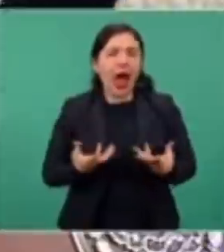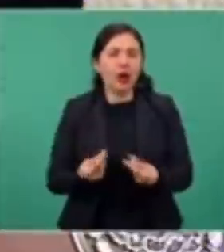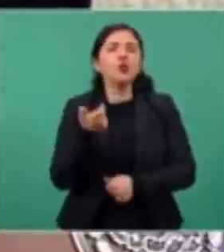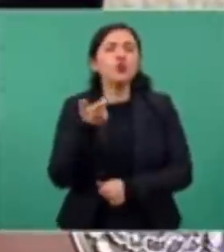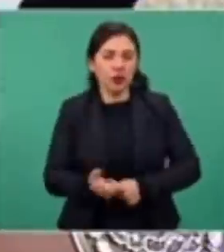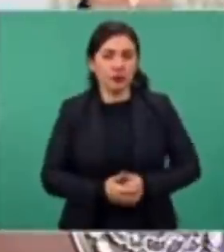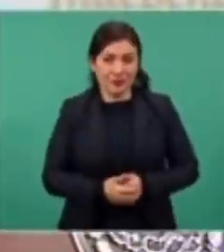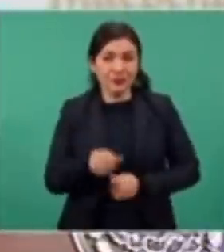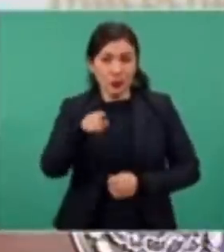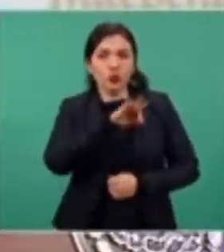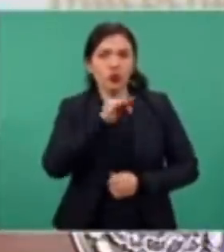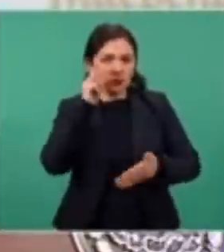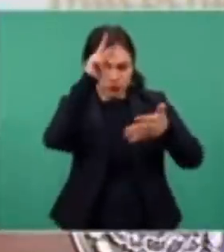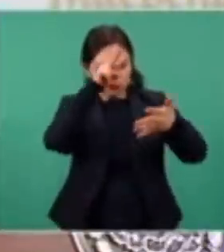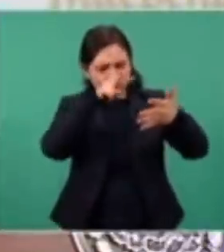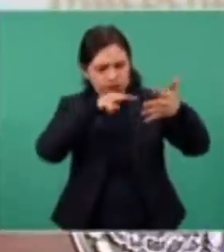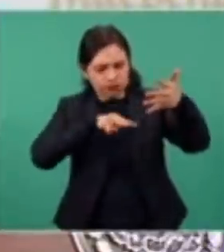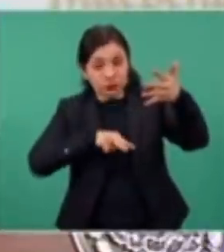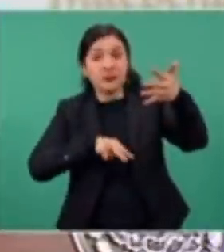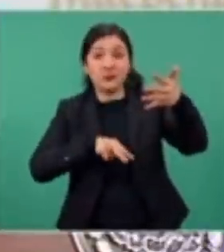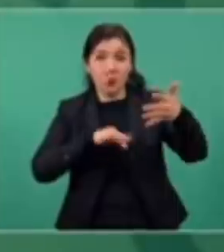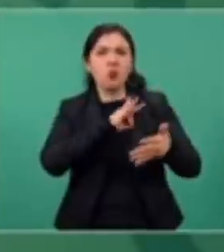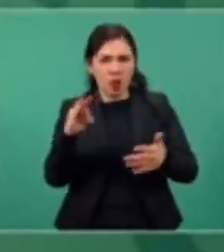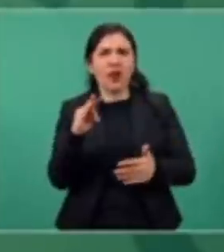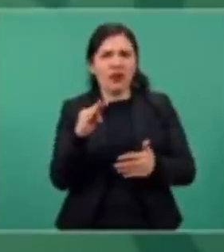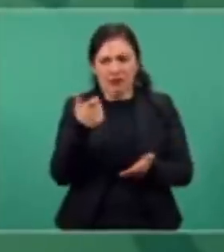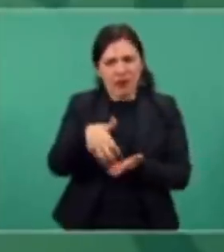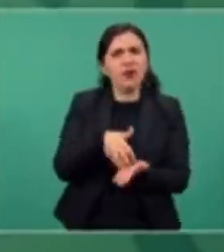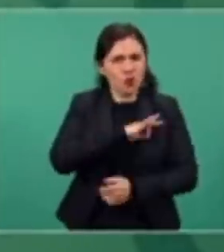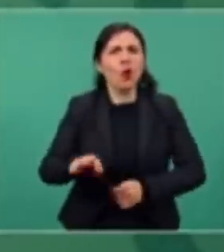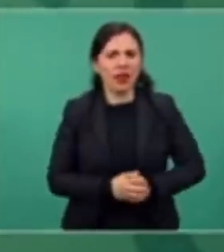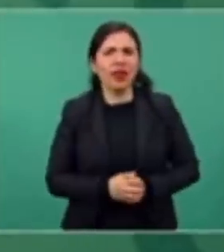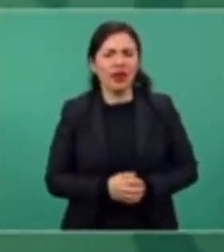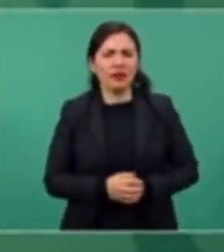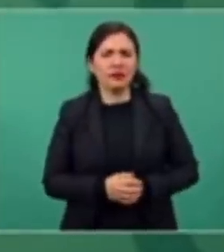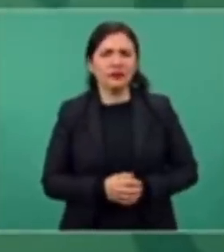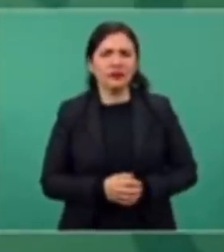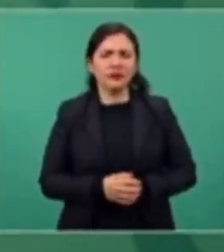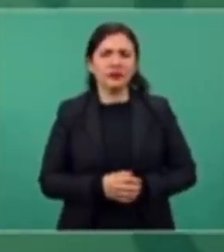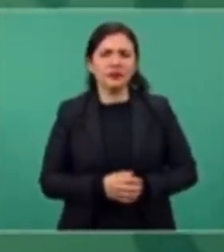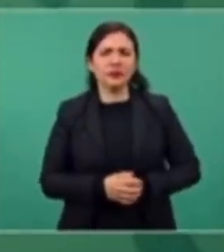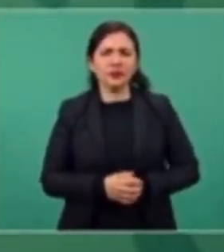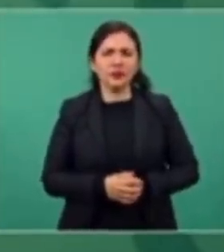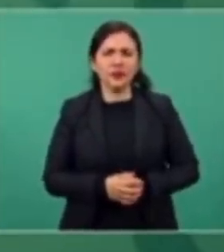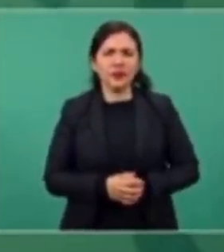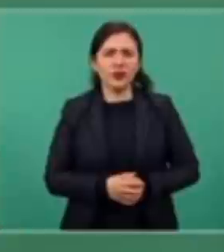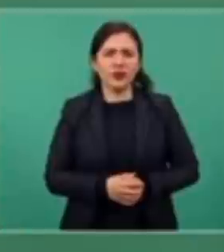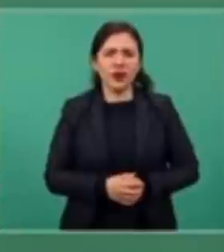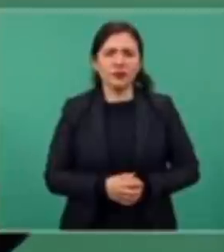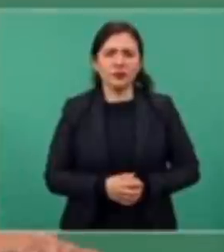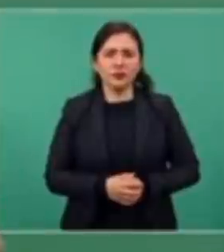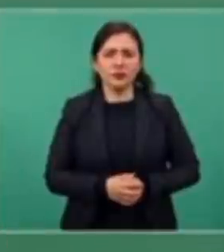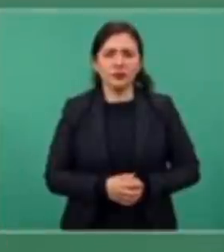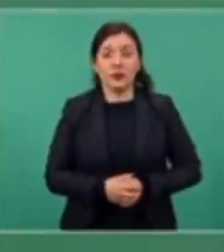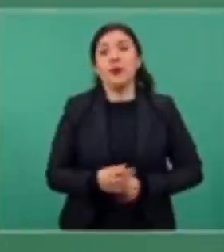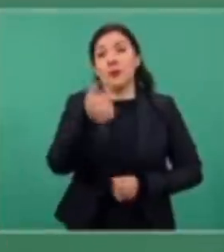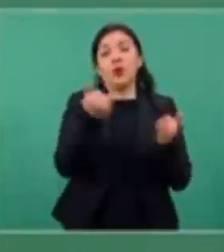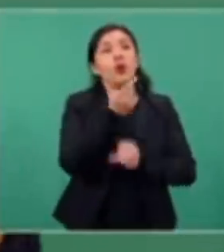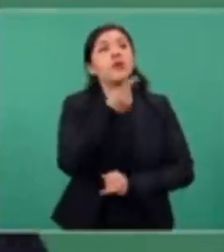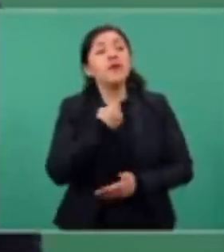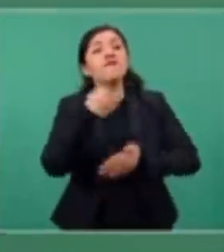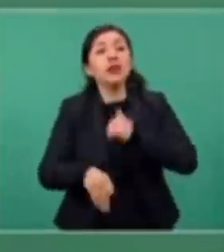Entonces, ahí pueden lograr una disminución. Si ellos ofrecen, primero, también tienen que decir cuánto va a costar